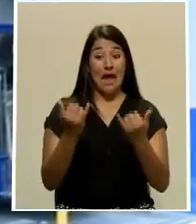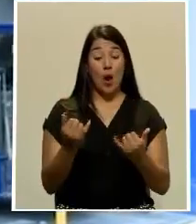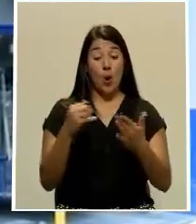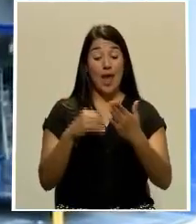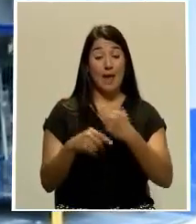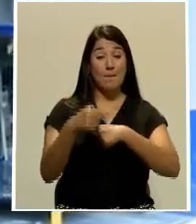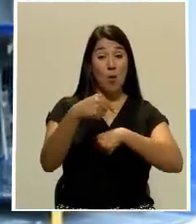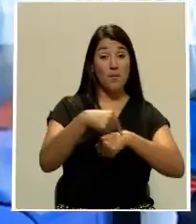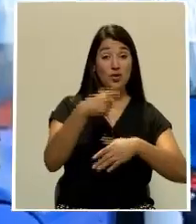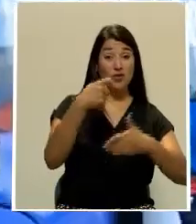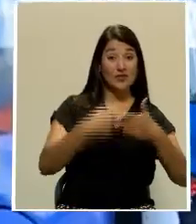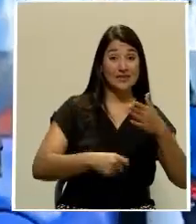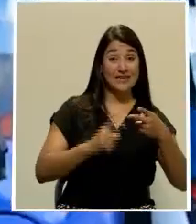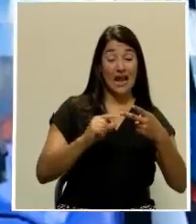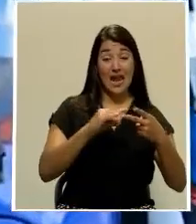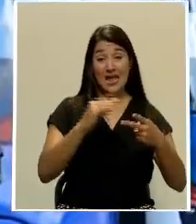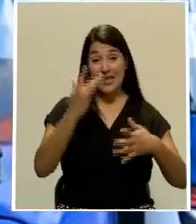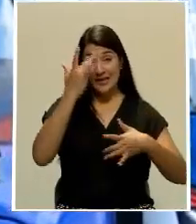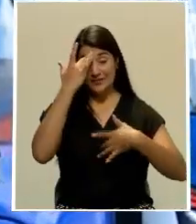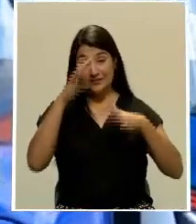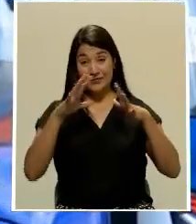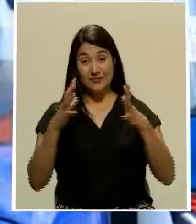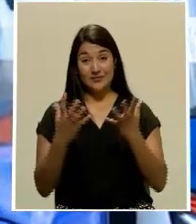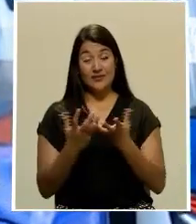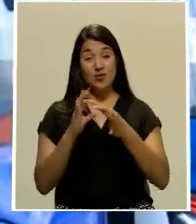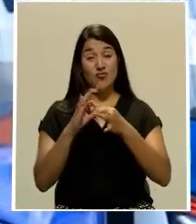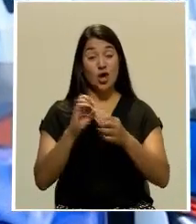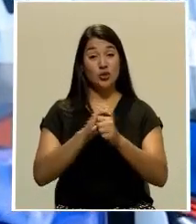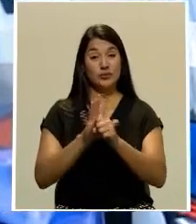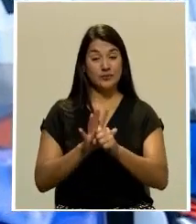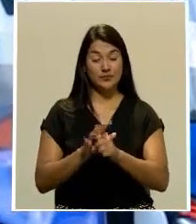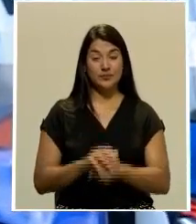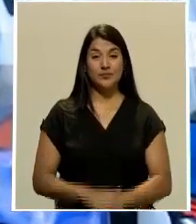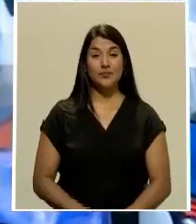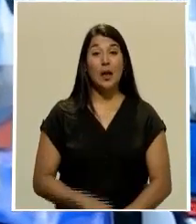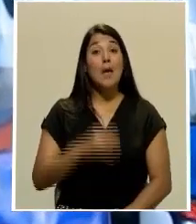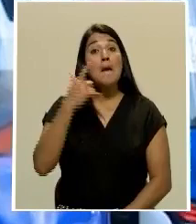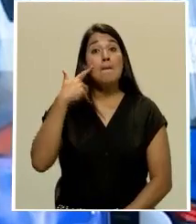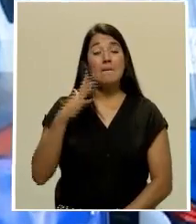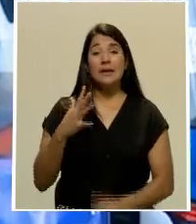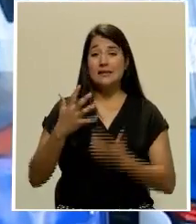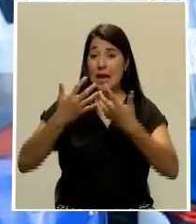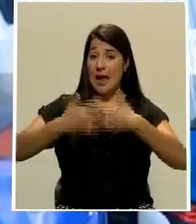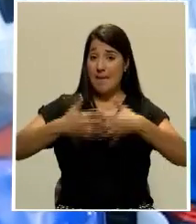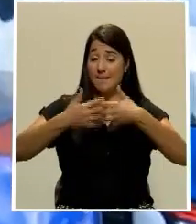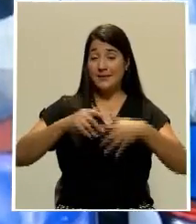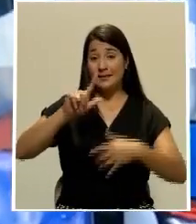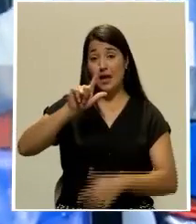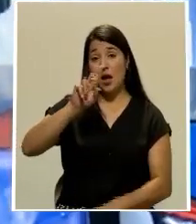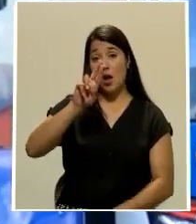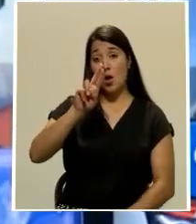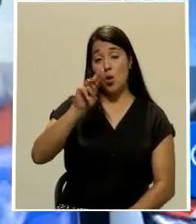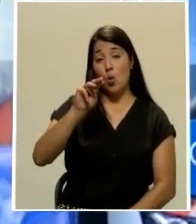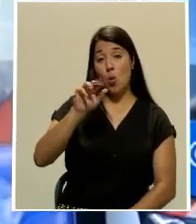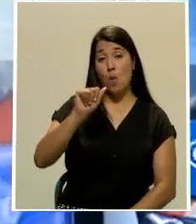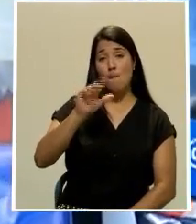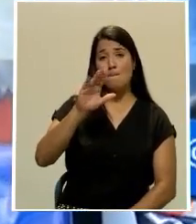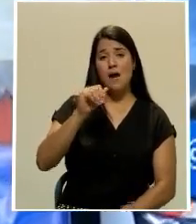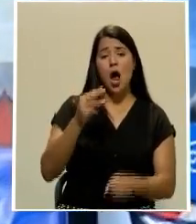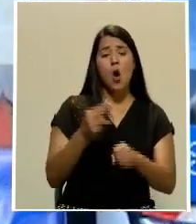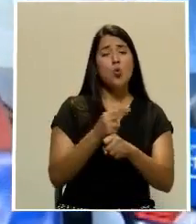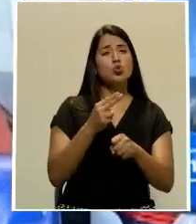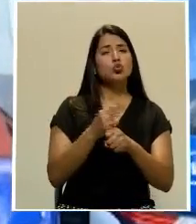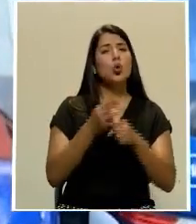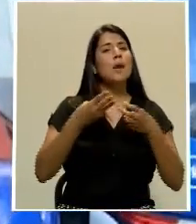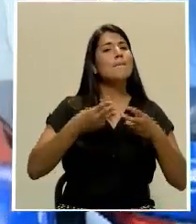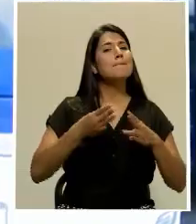y de pandemia generada por la COVID-19. Al parecer, la empresa Lumaca utilizó un estudio de demanda no